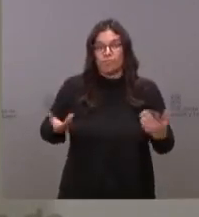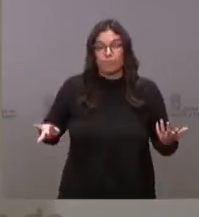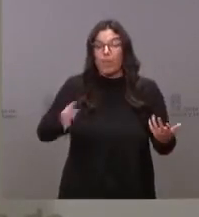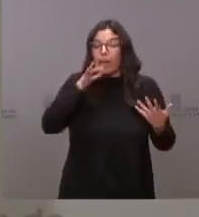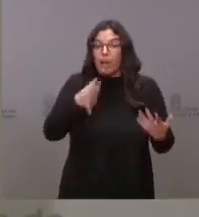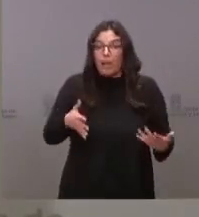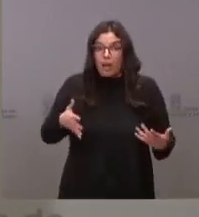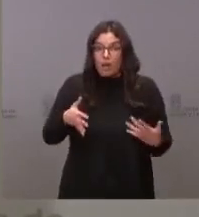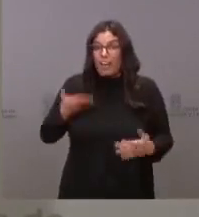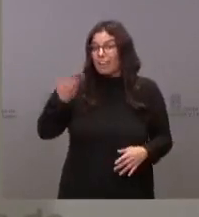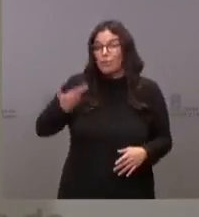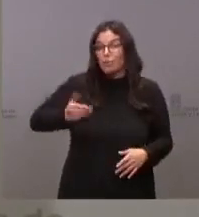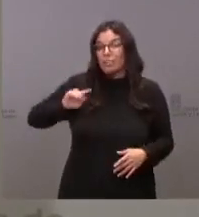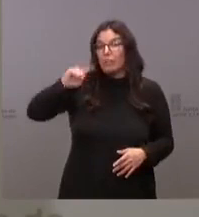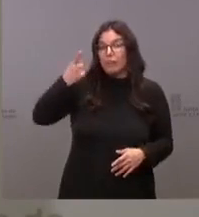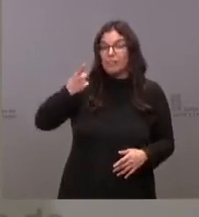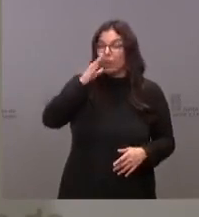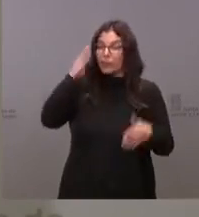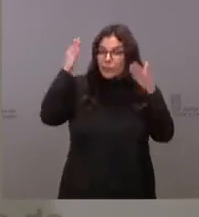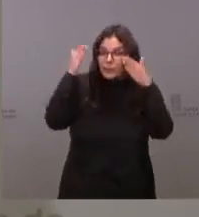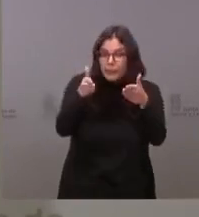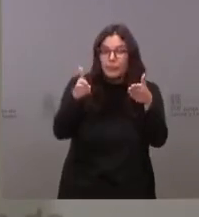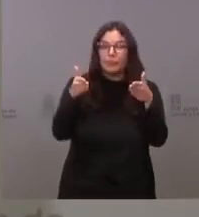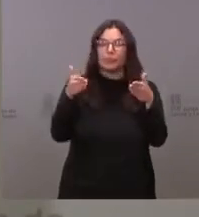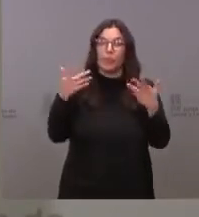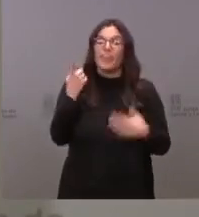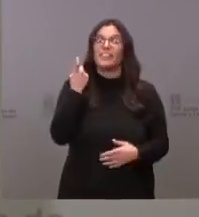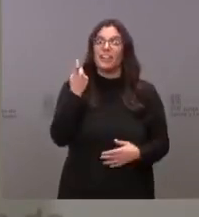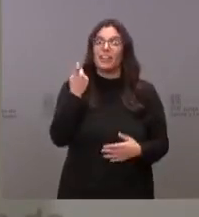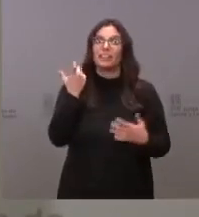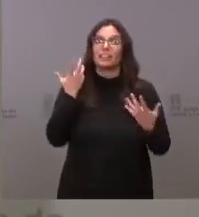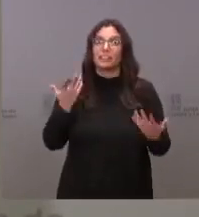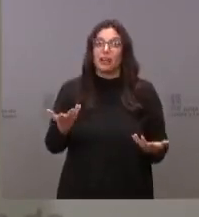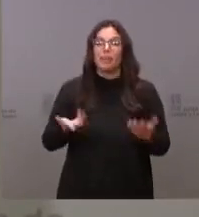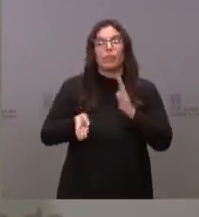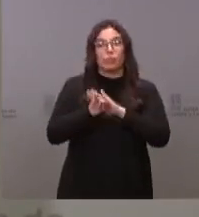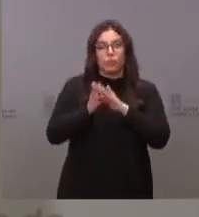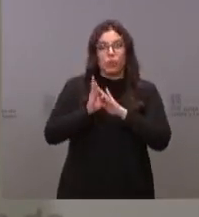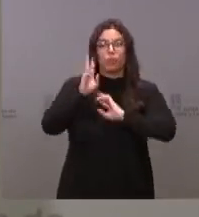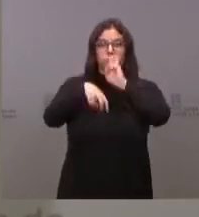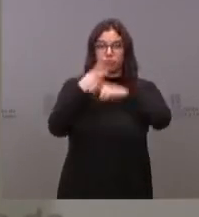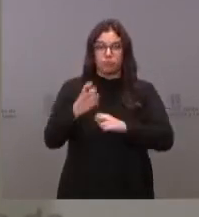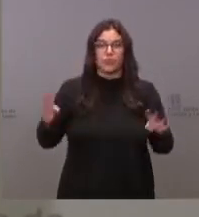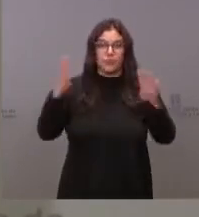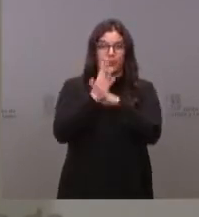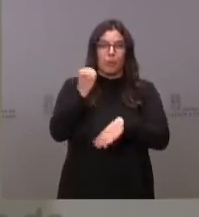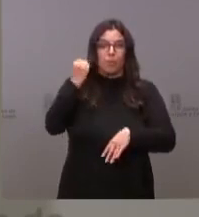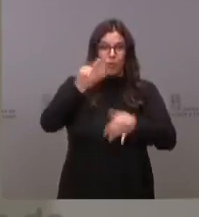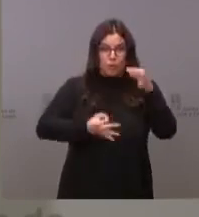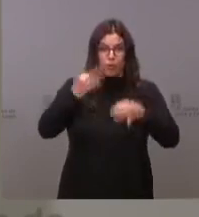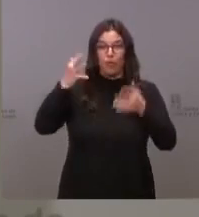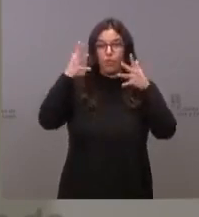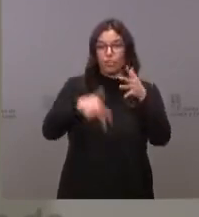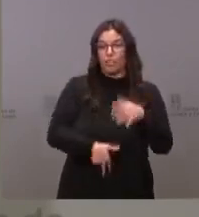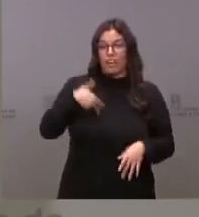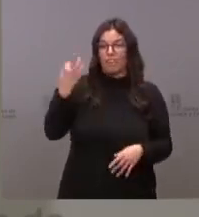que yo creo que es lo más importante y donde hay que poner el foco, lo que está pendiente es seguir renovando el Poder Judicial, renovar el Consejo